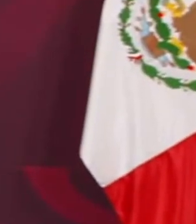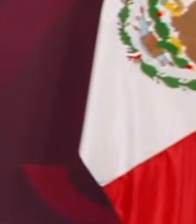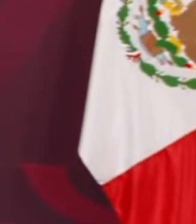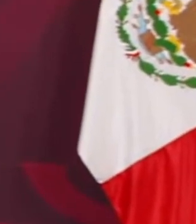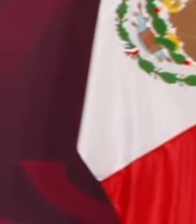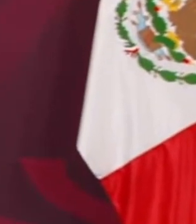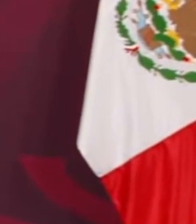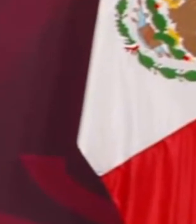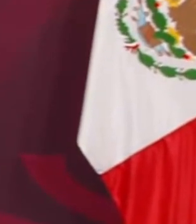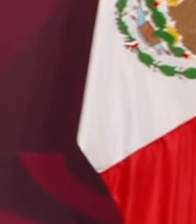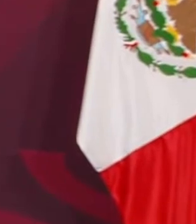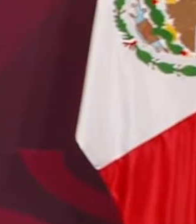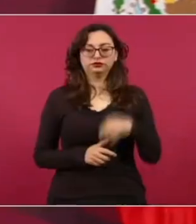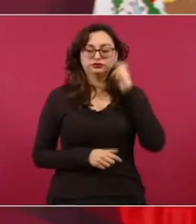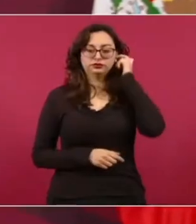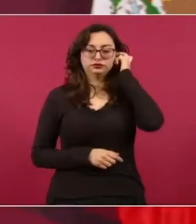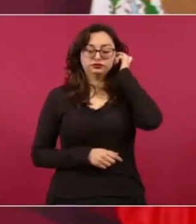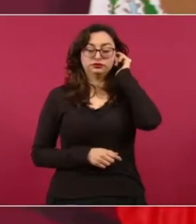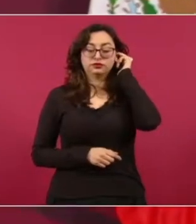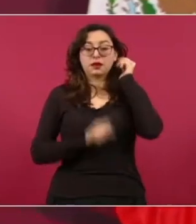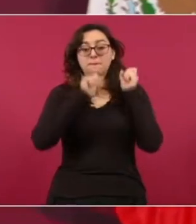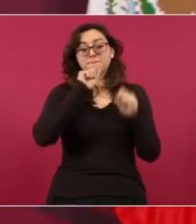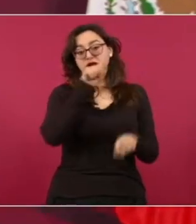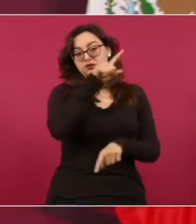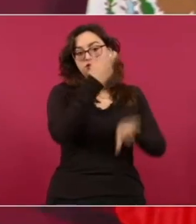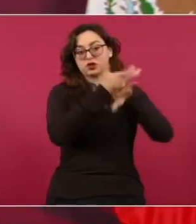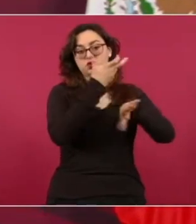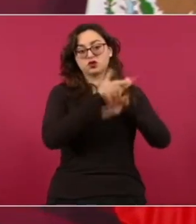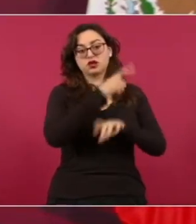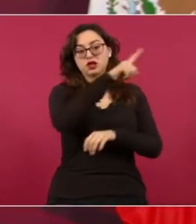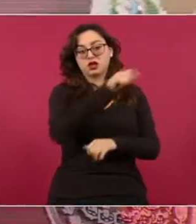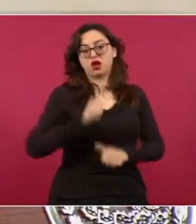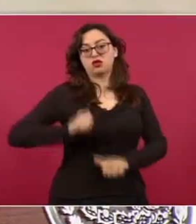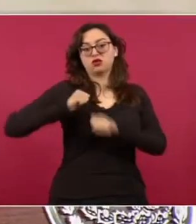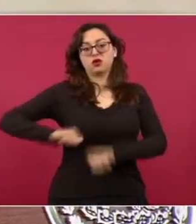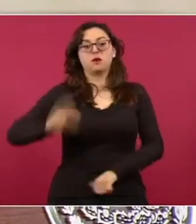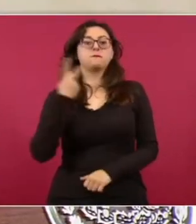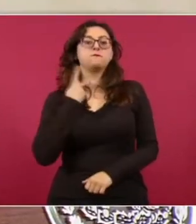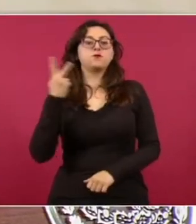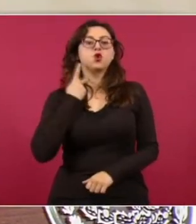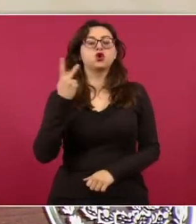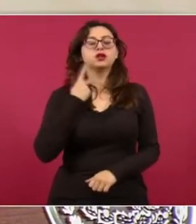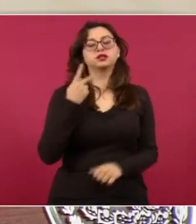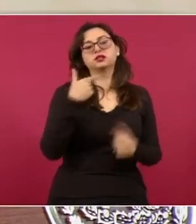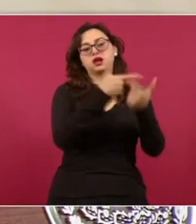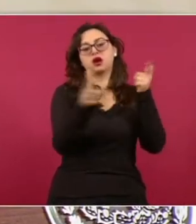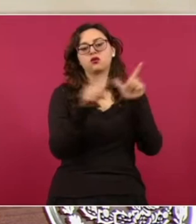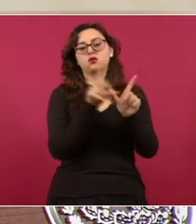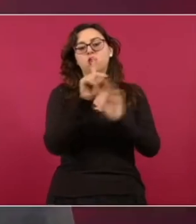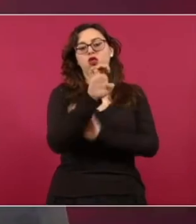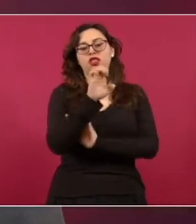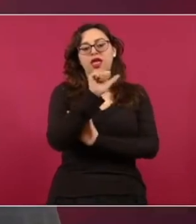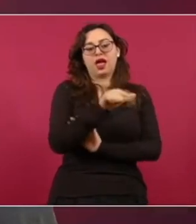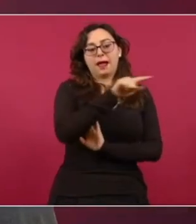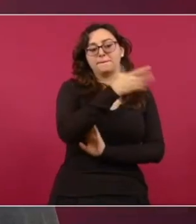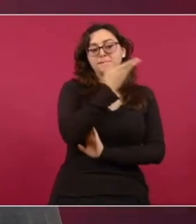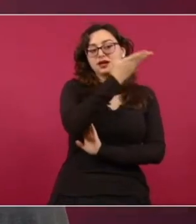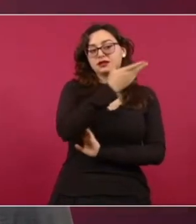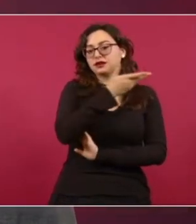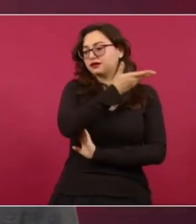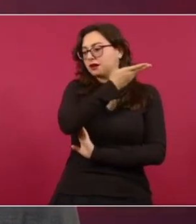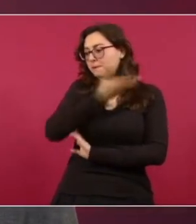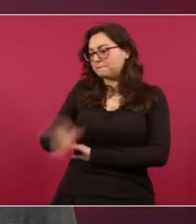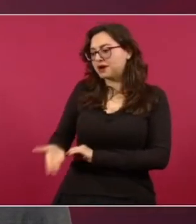DEA, es más, el ejército estadounidense en nuestro territorio